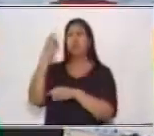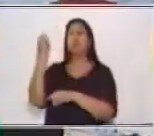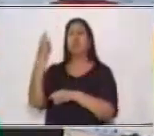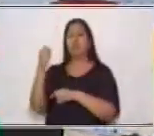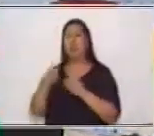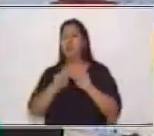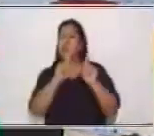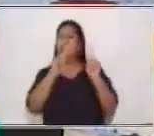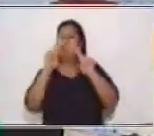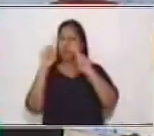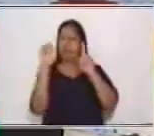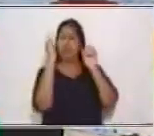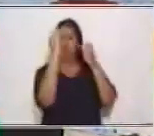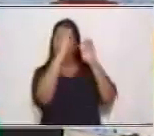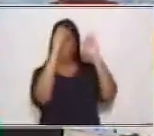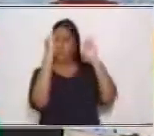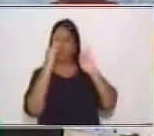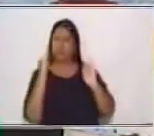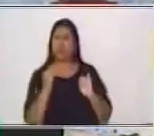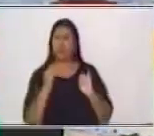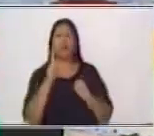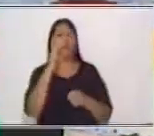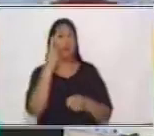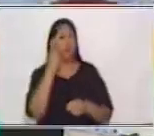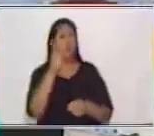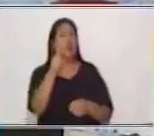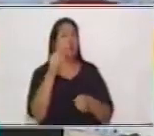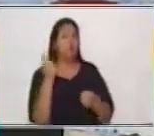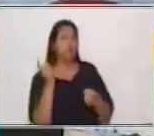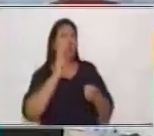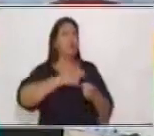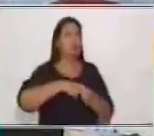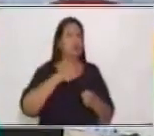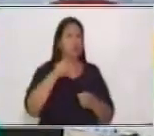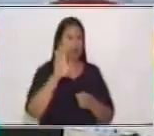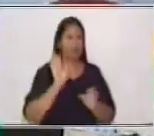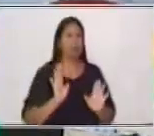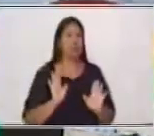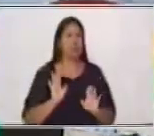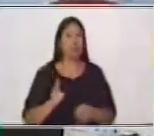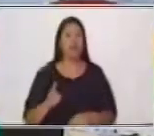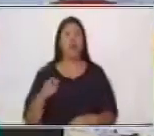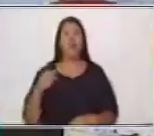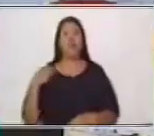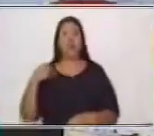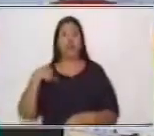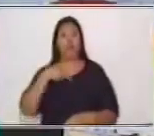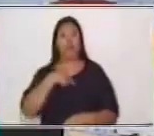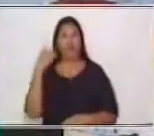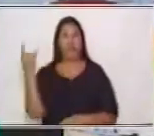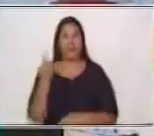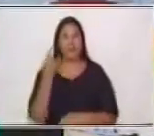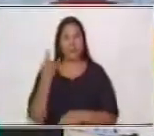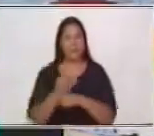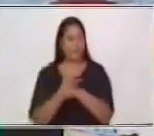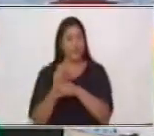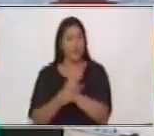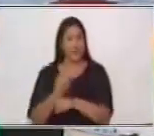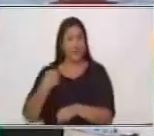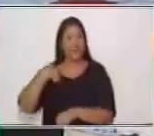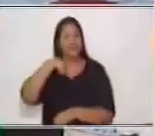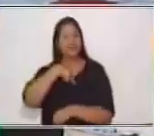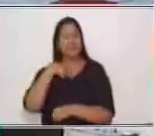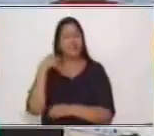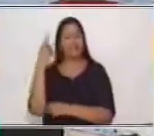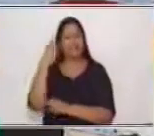y tu participación y sobre todo vamos a utilizar nuestra imaginación viendo estas